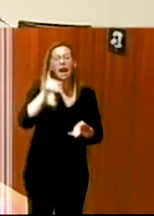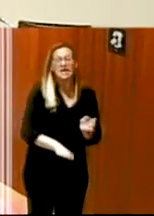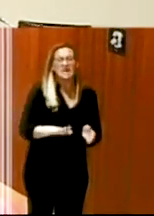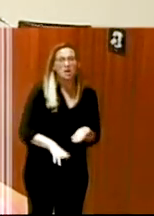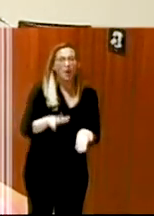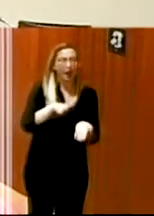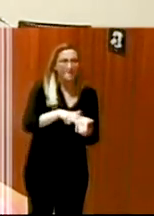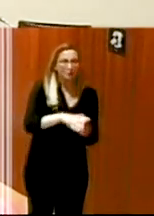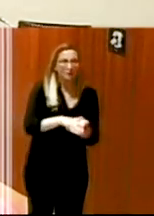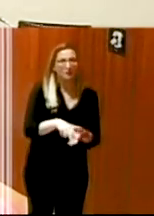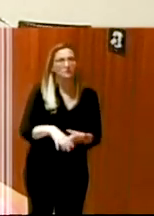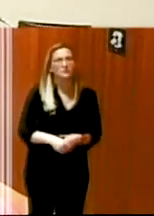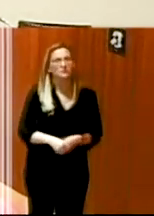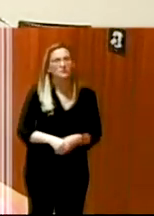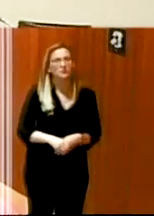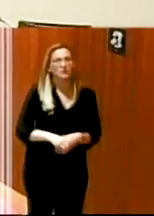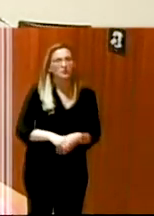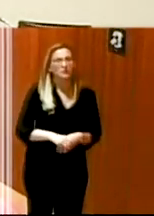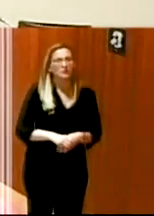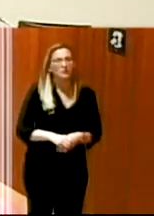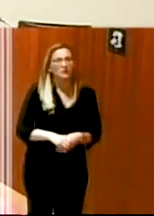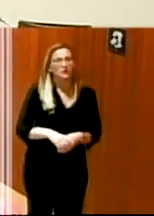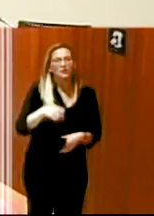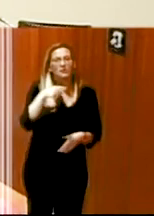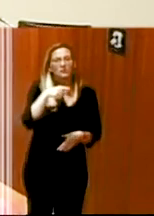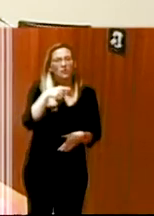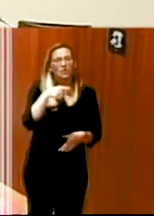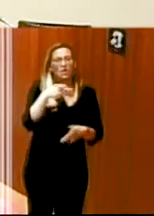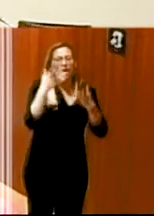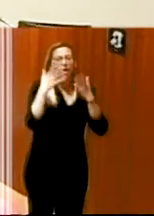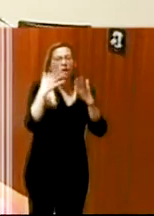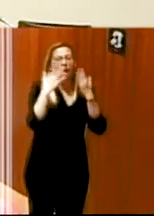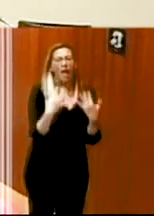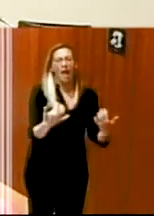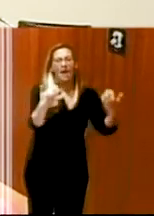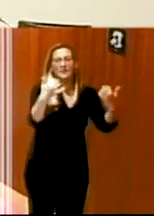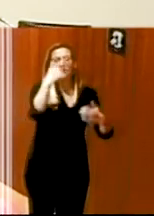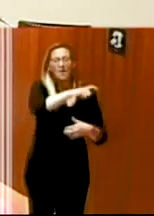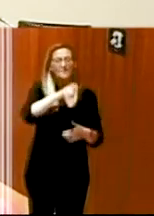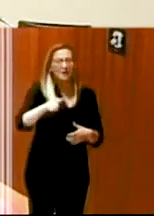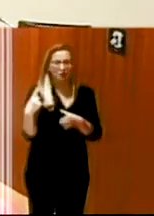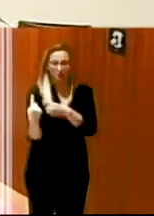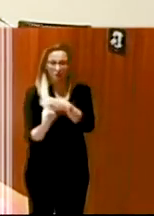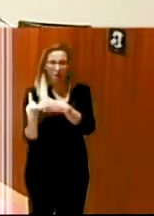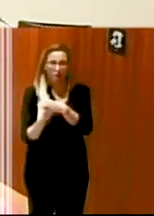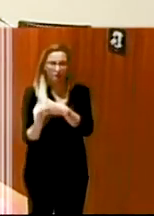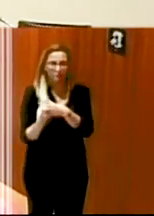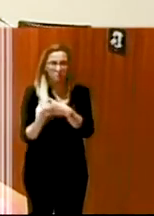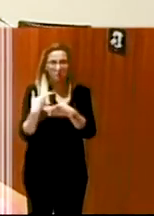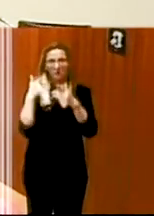estos fue otros eventos en los que hemos estado con personas para una asociación de personas con autismo hicieron un festival